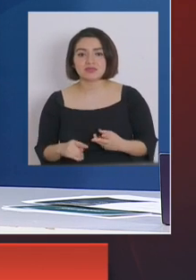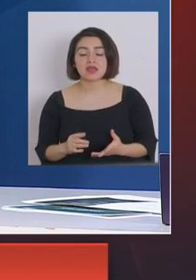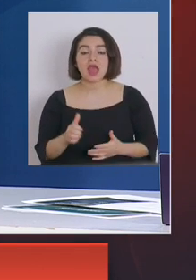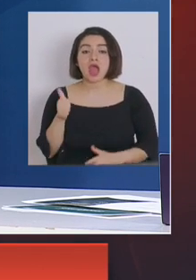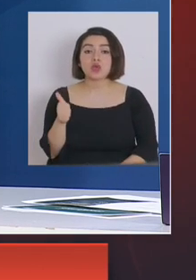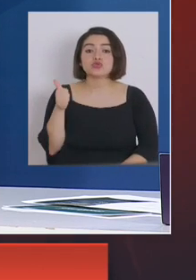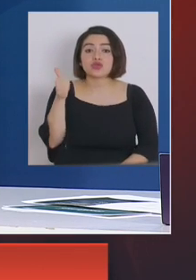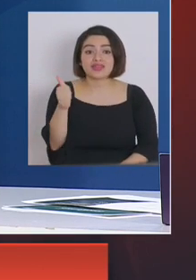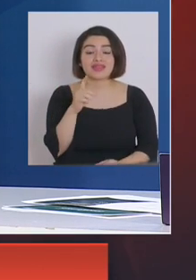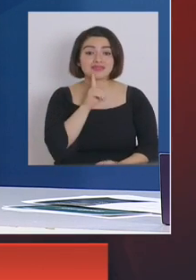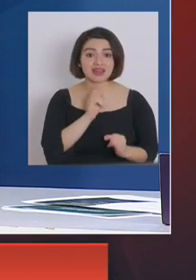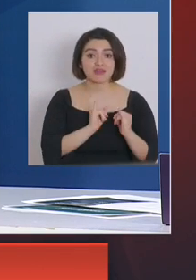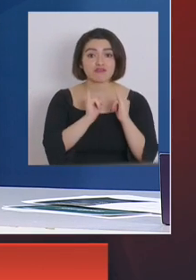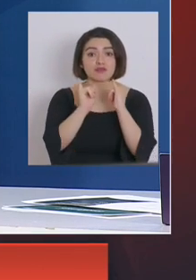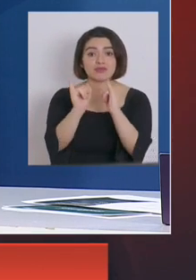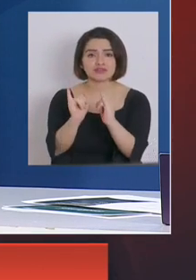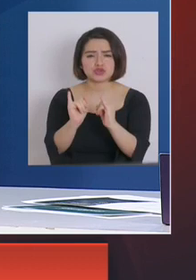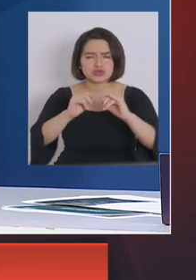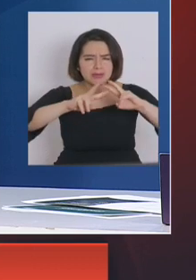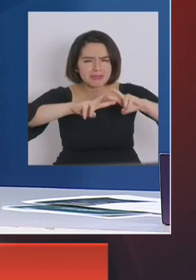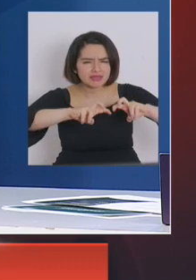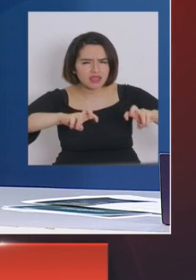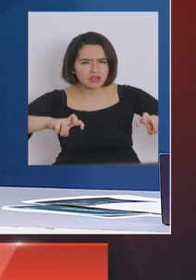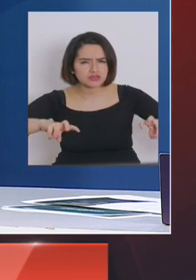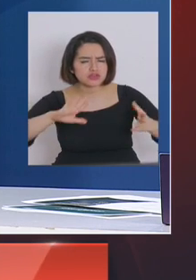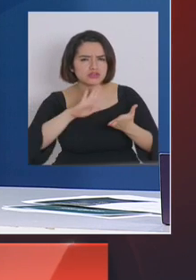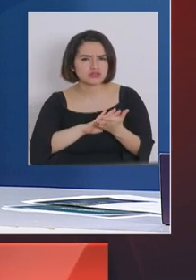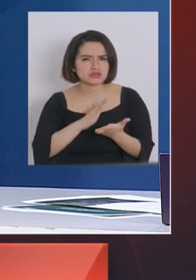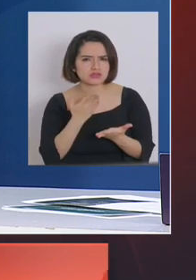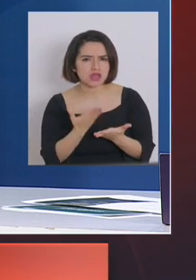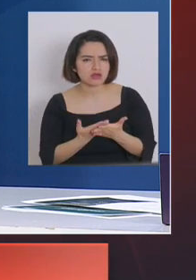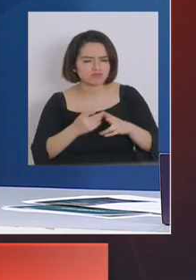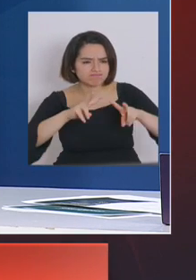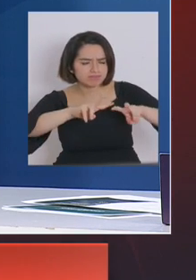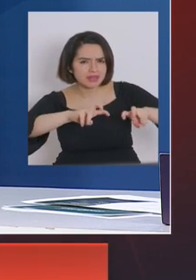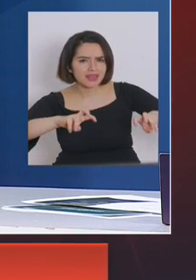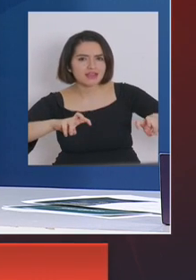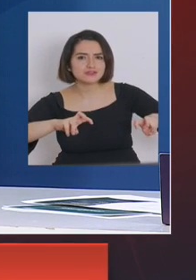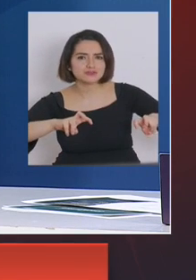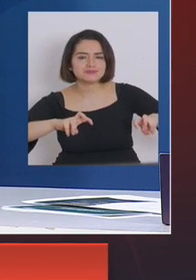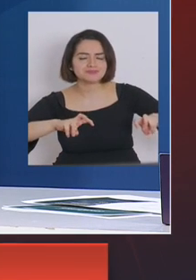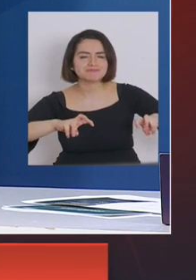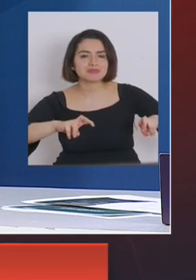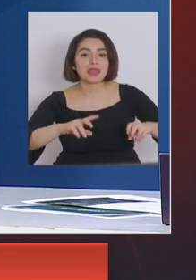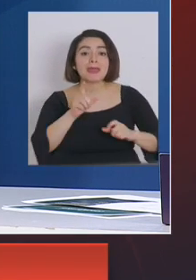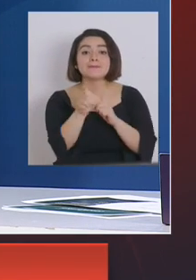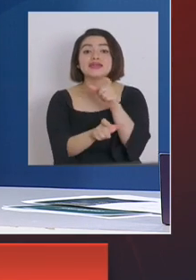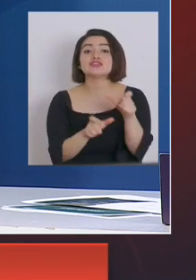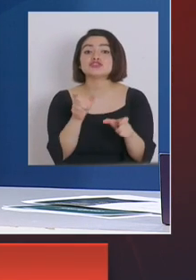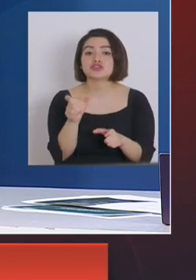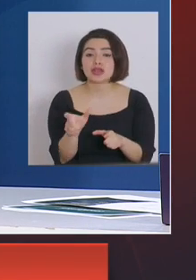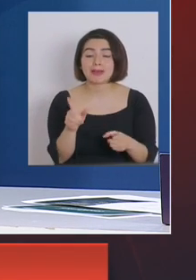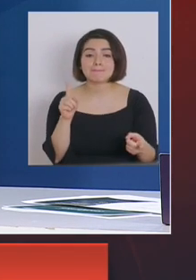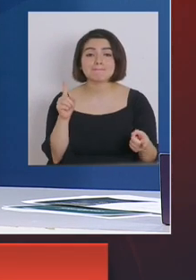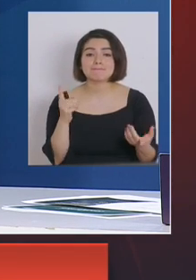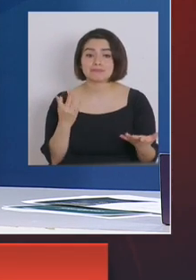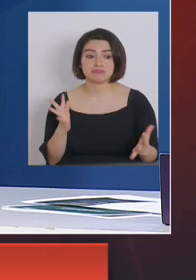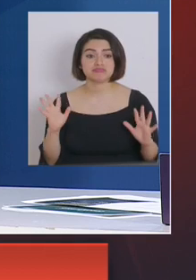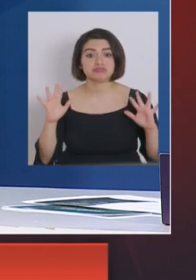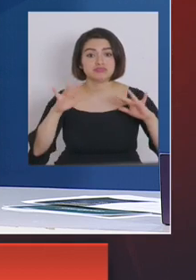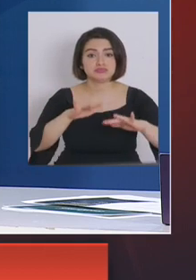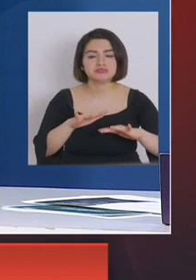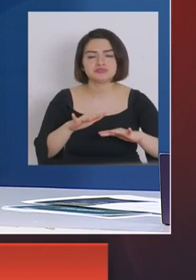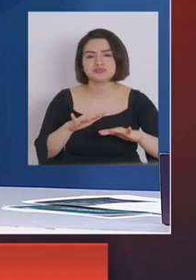la información hace un sumario sanitario donde se hace la investigación y obviamente aquellas personas que están participando